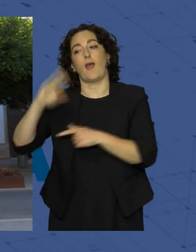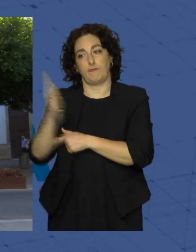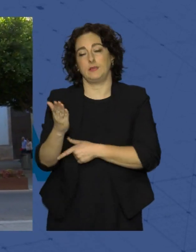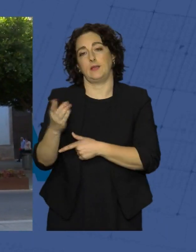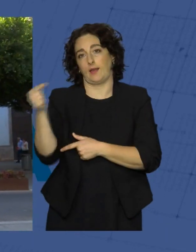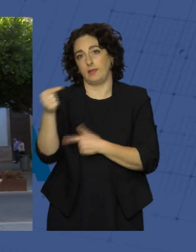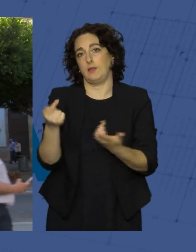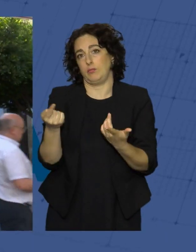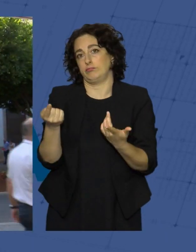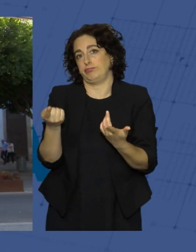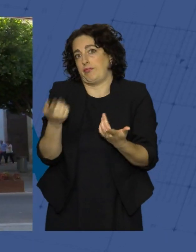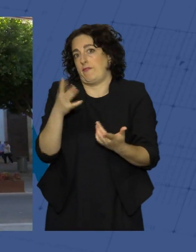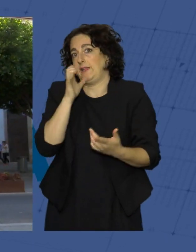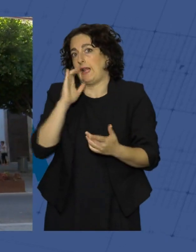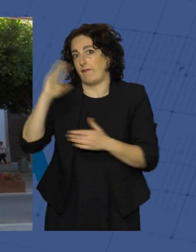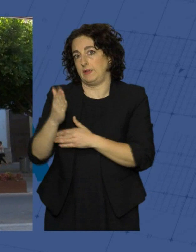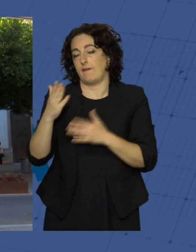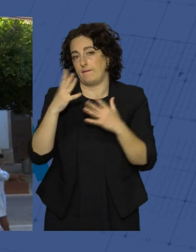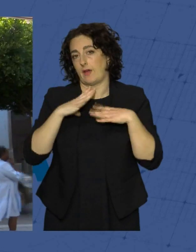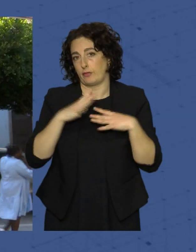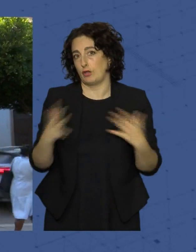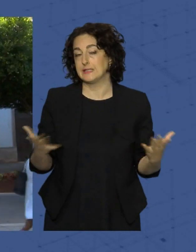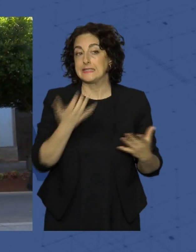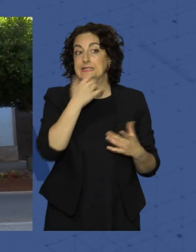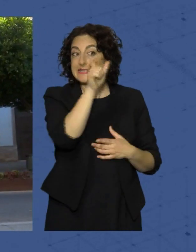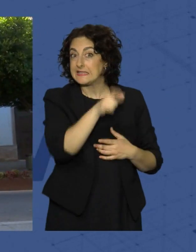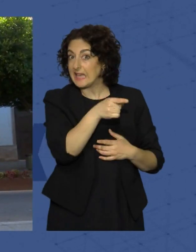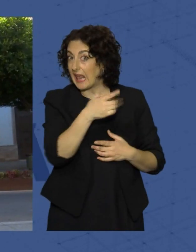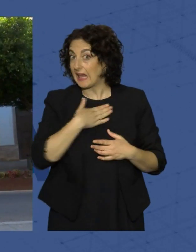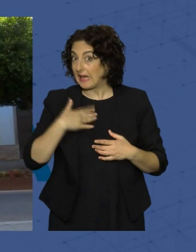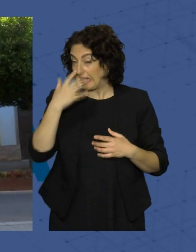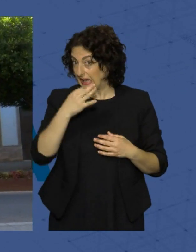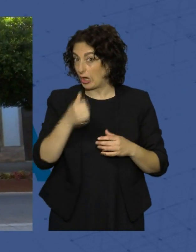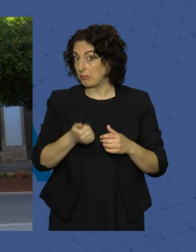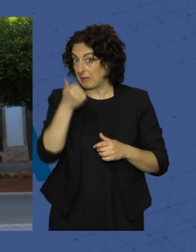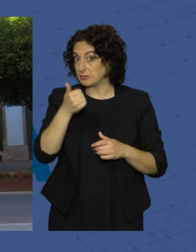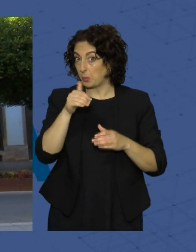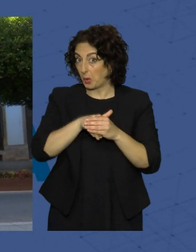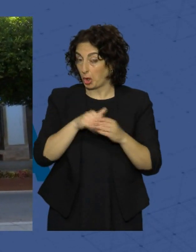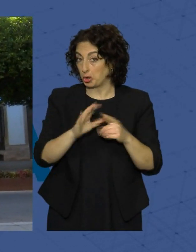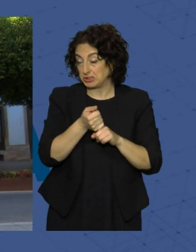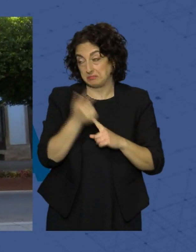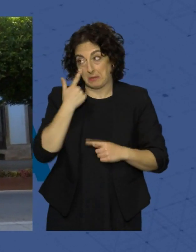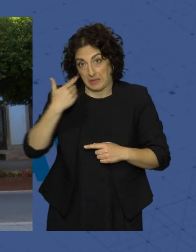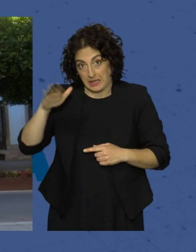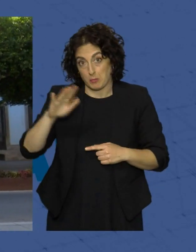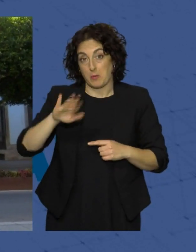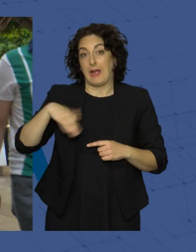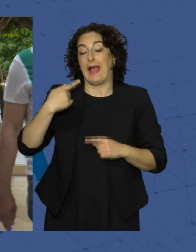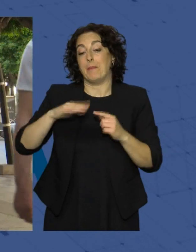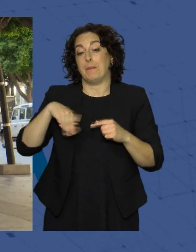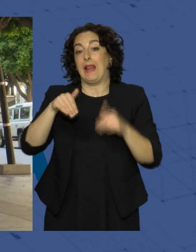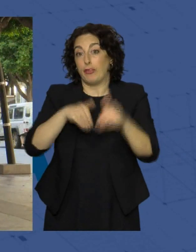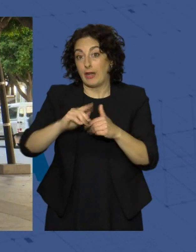las vacaciones. Si él cree que así consigue más votos, pues lo veremos al día siguiente.